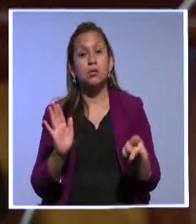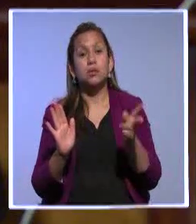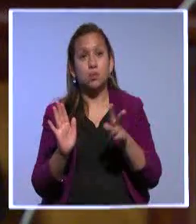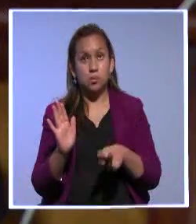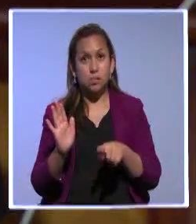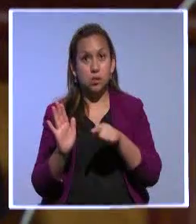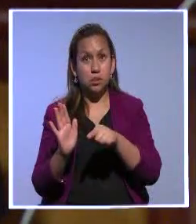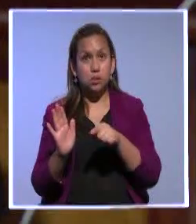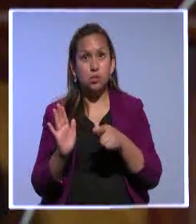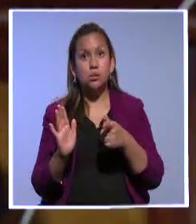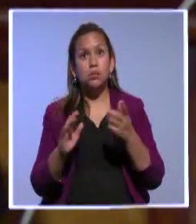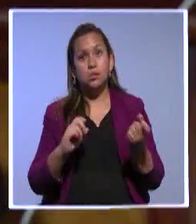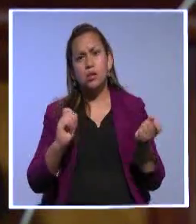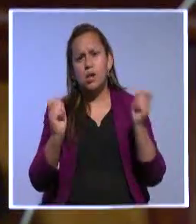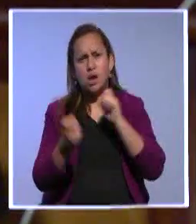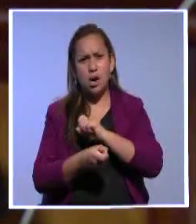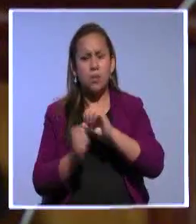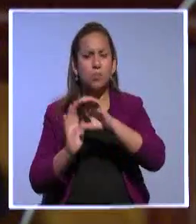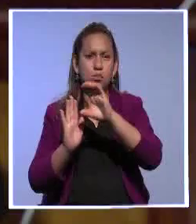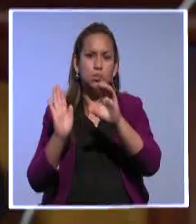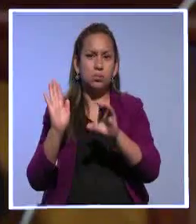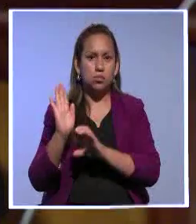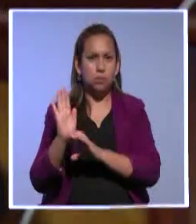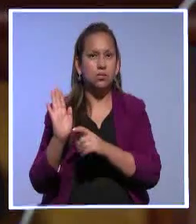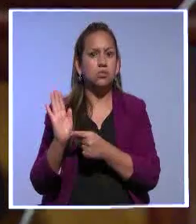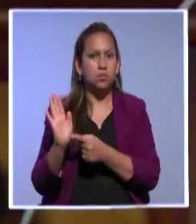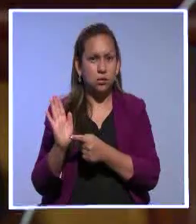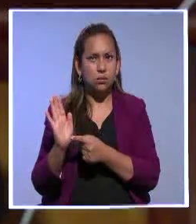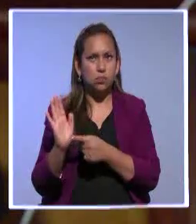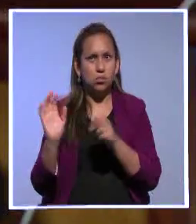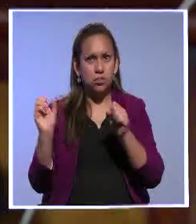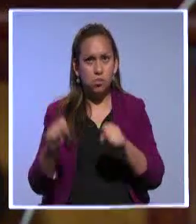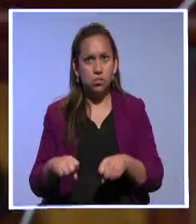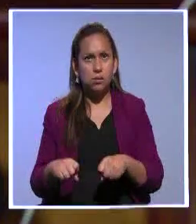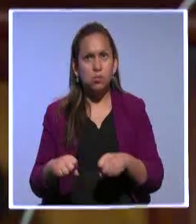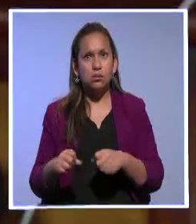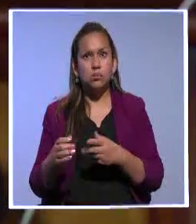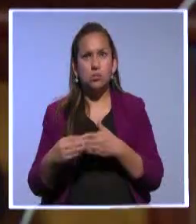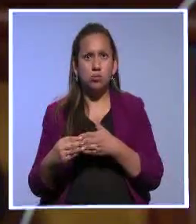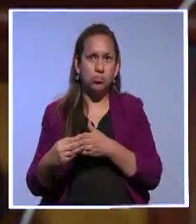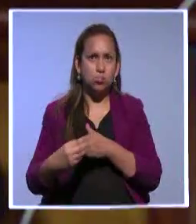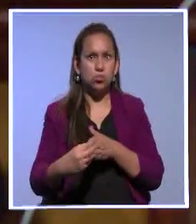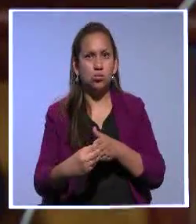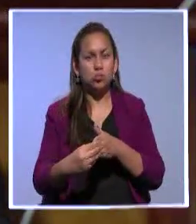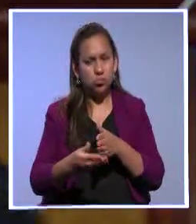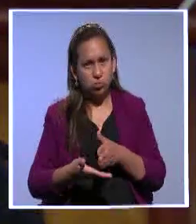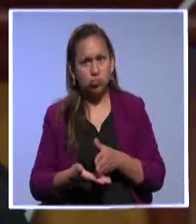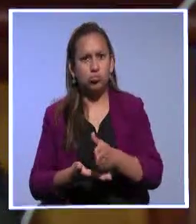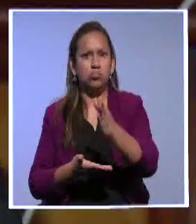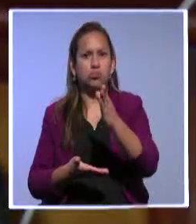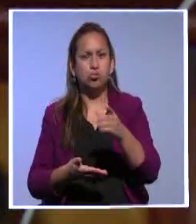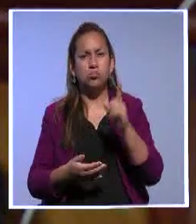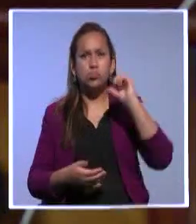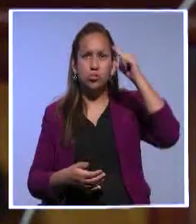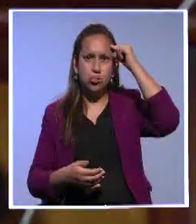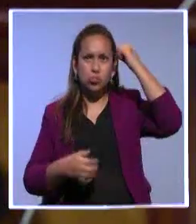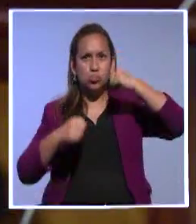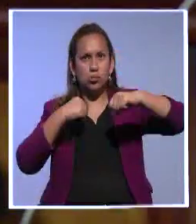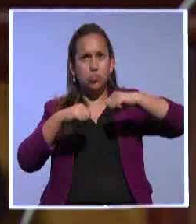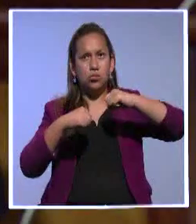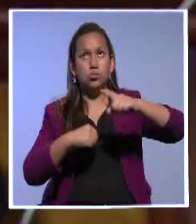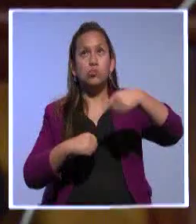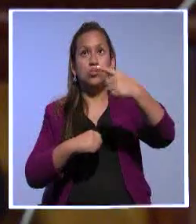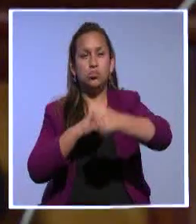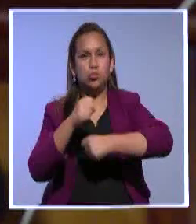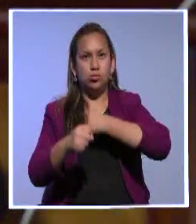incluso eventuales cambios a la Constitución, para poder enderezar la gestión del gobierno y del país en los próximos